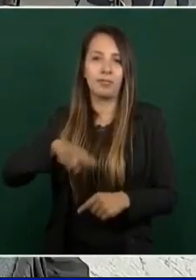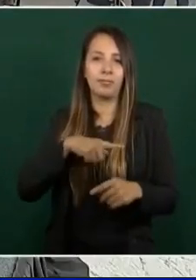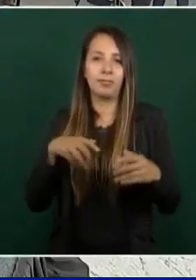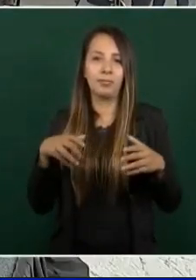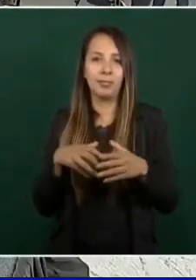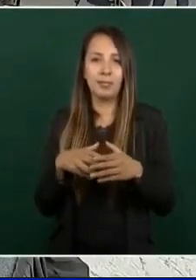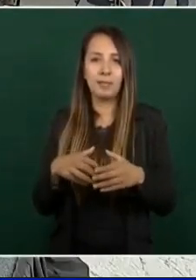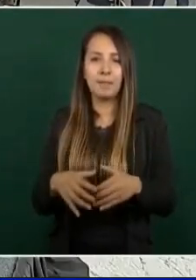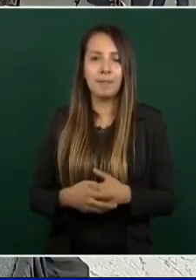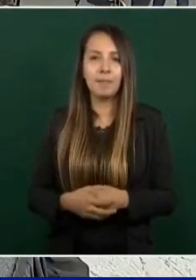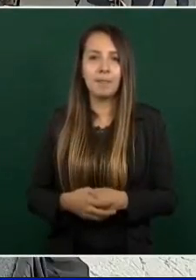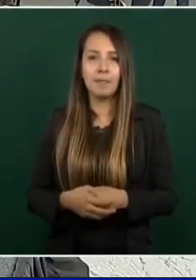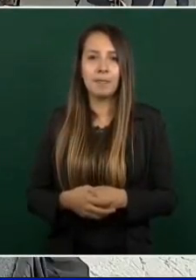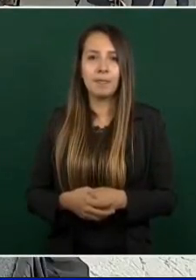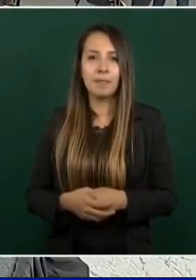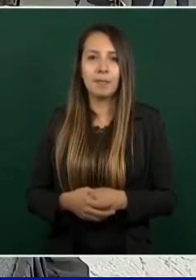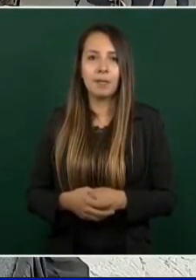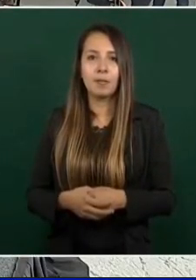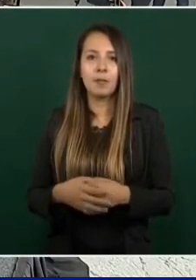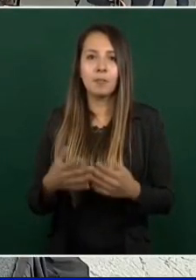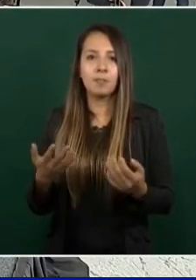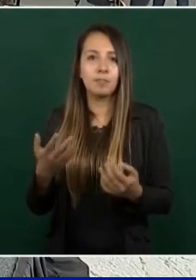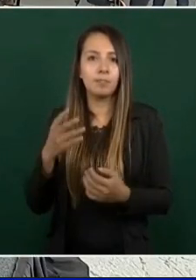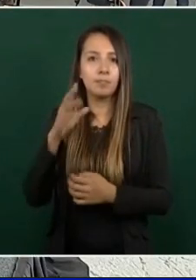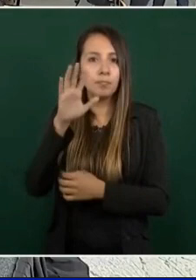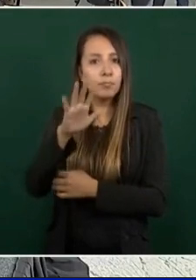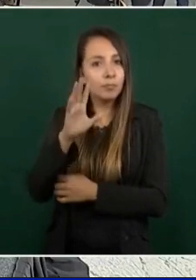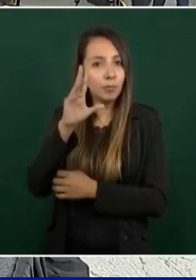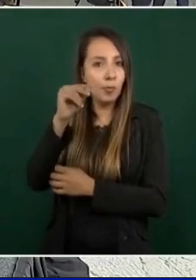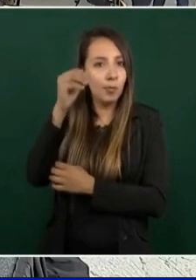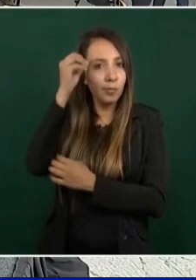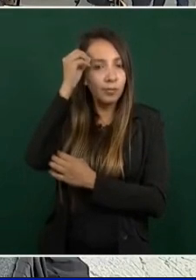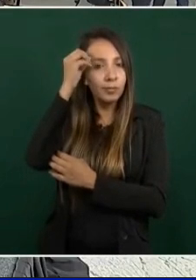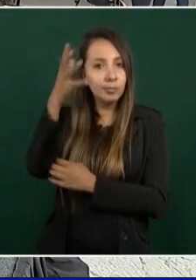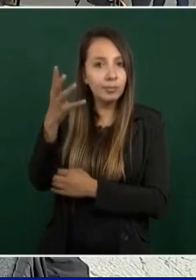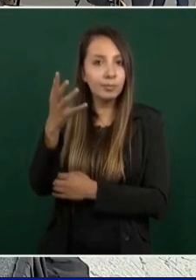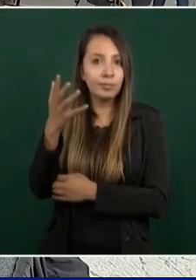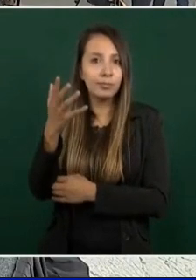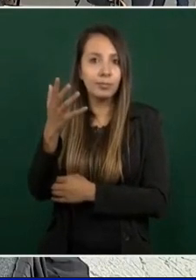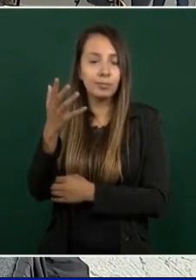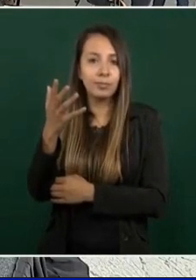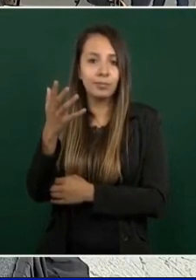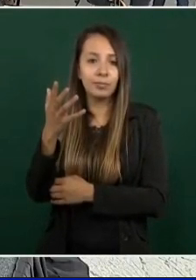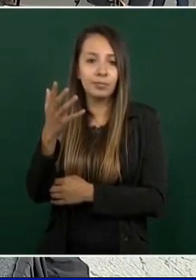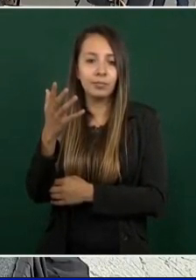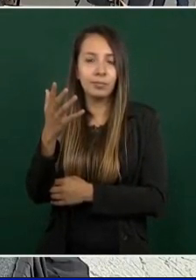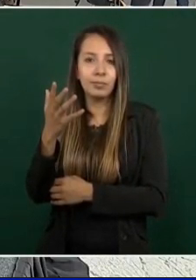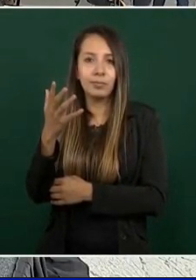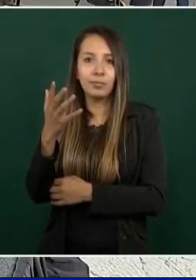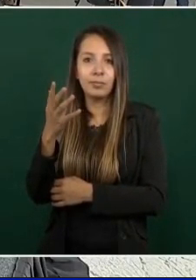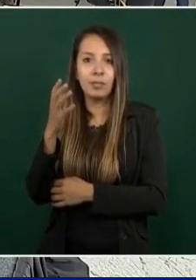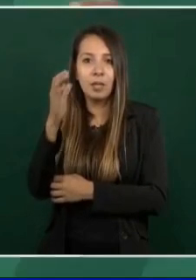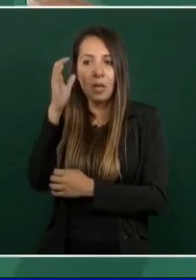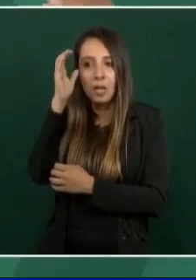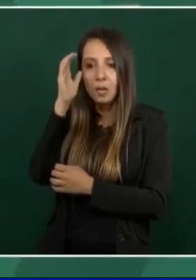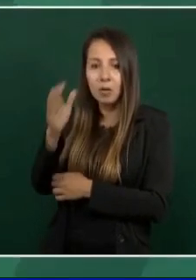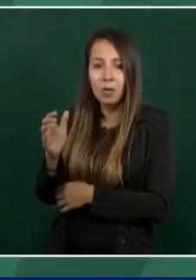no hay que olvidar que los extremos se tocan.